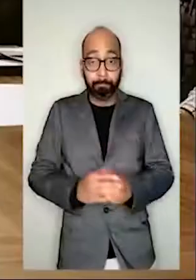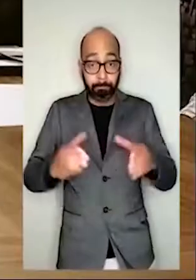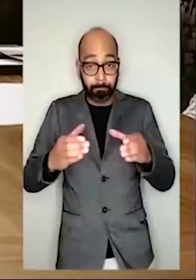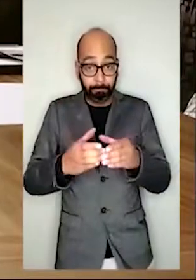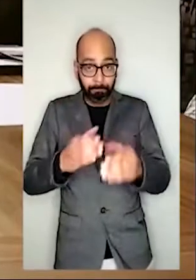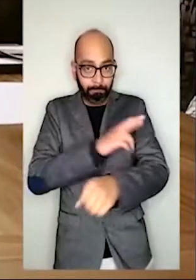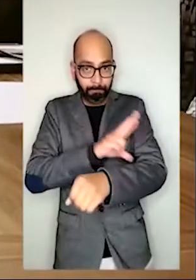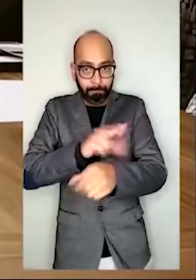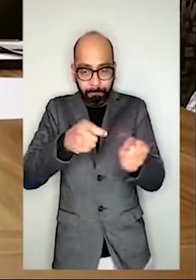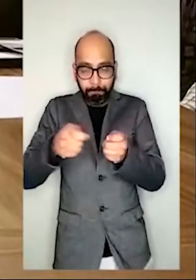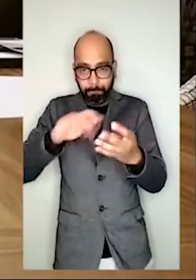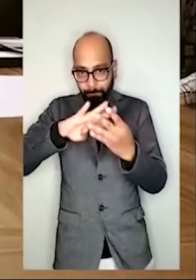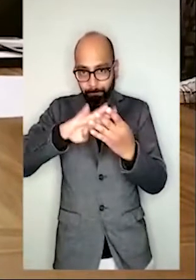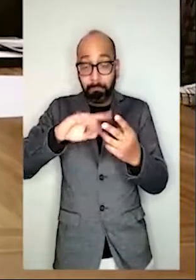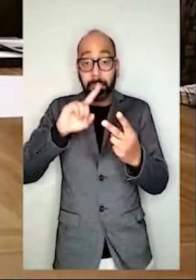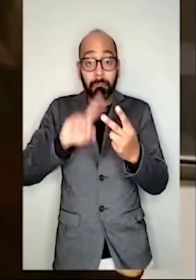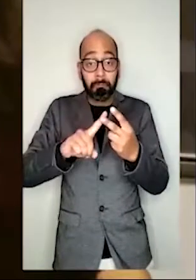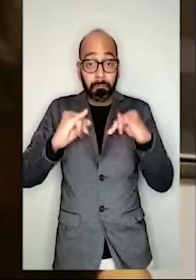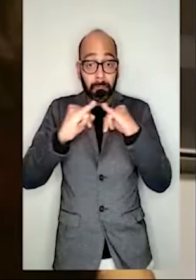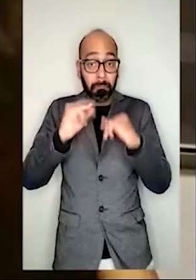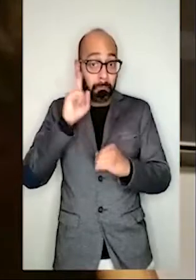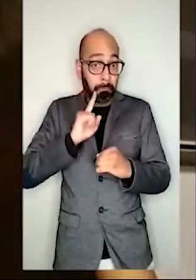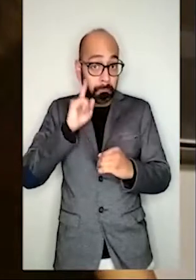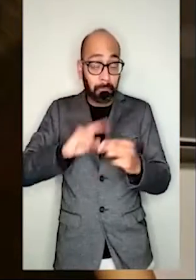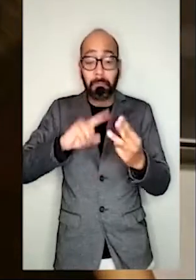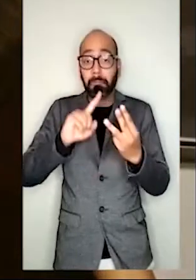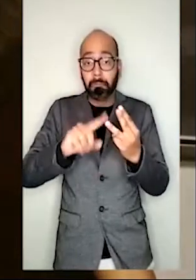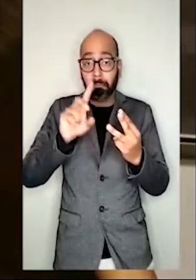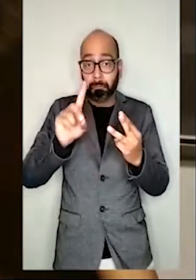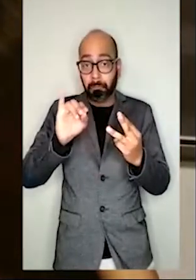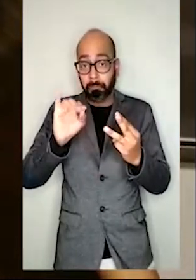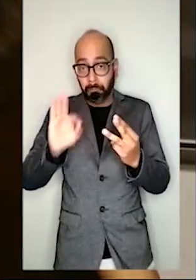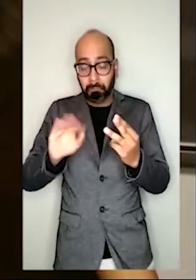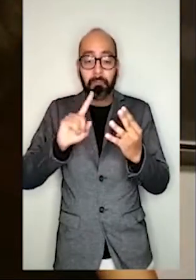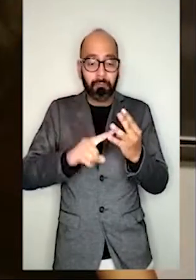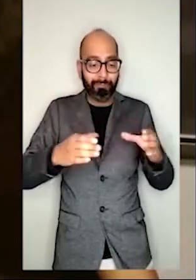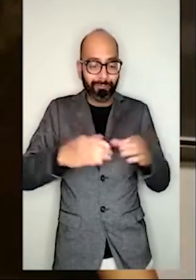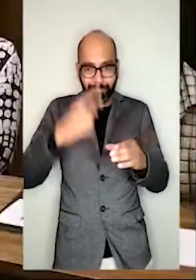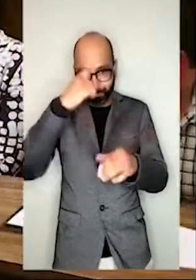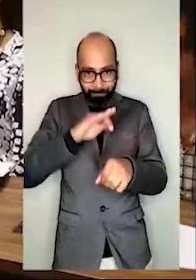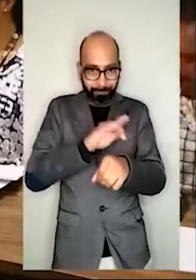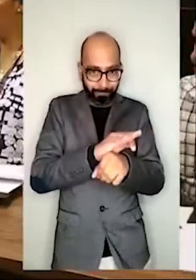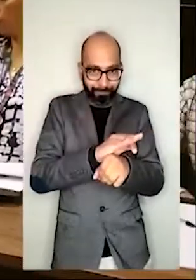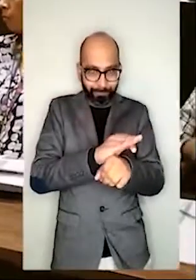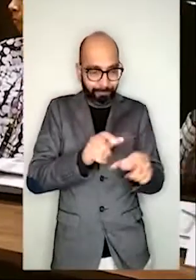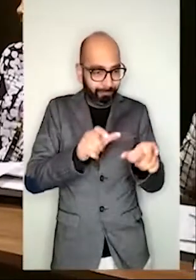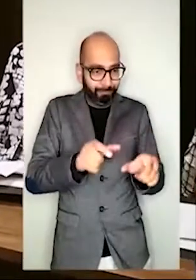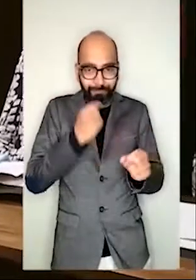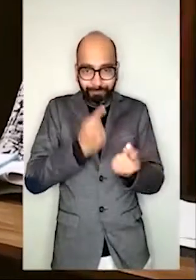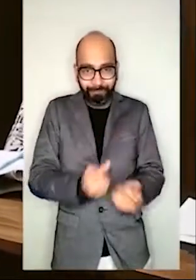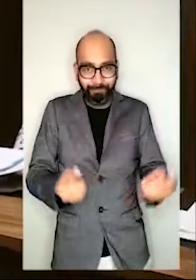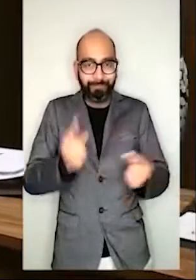planificada entre internas, con el objetivo principal de mantener la unión familiar y preservar los derechos de hijas e hijos de personas